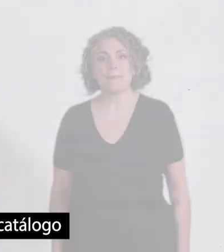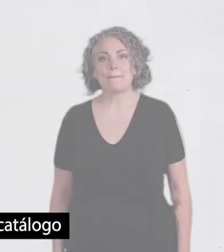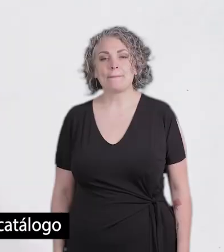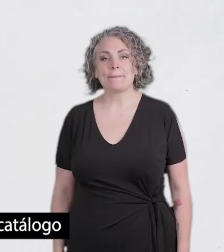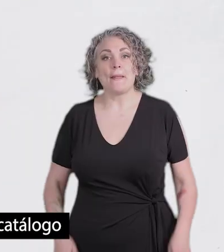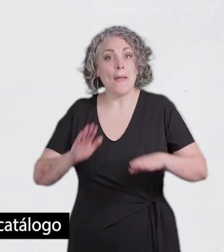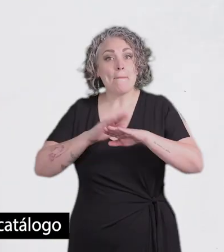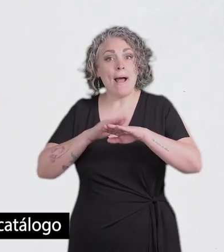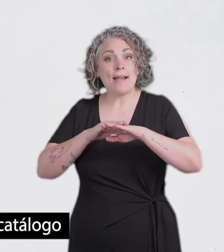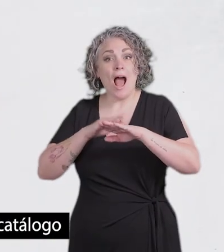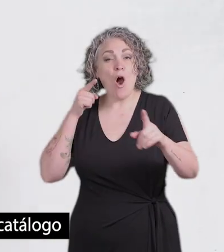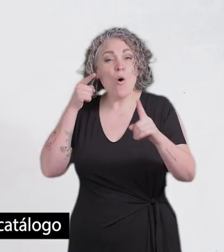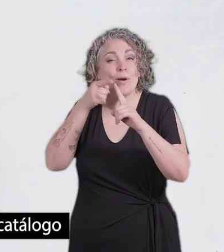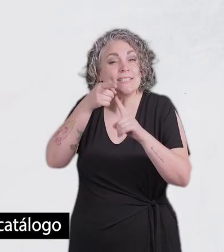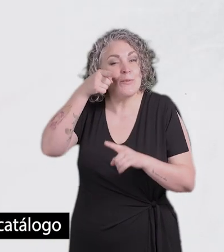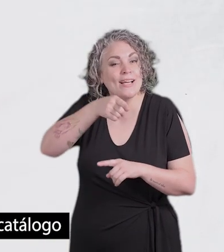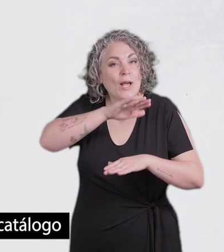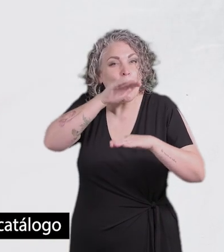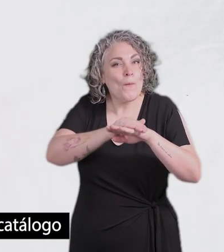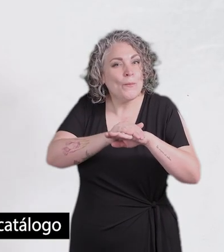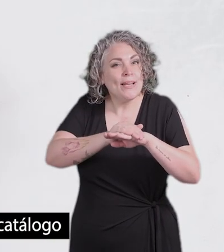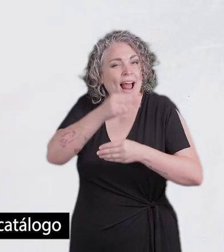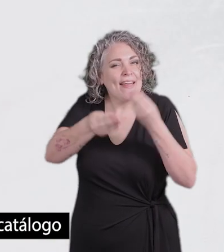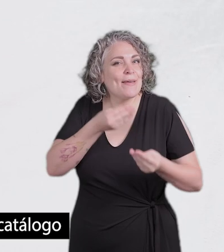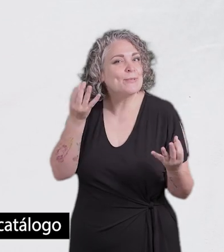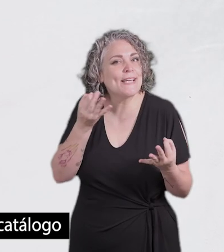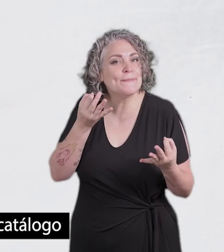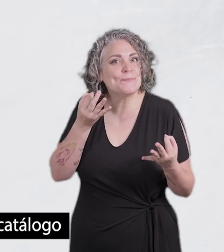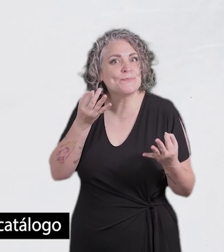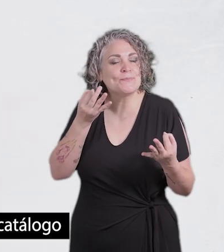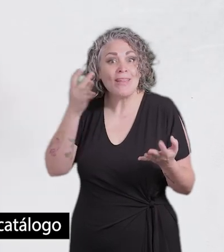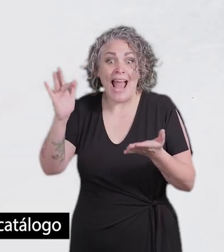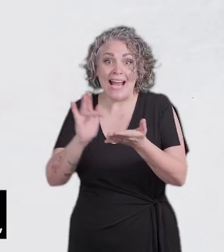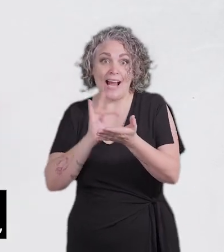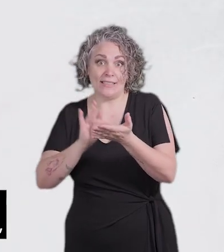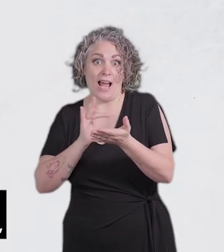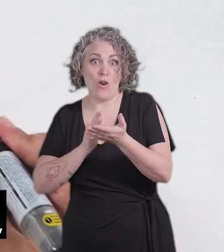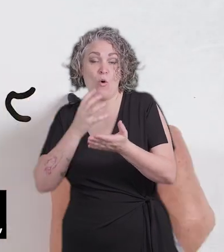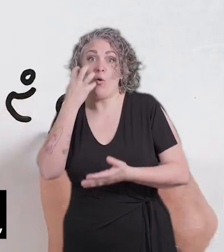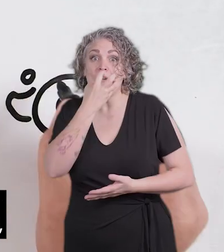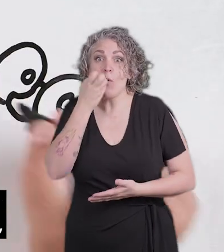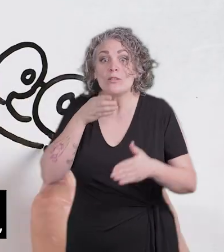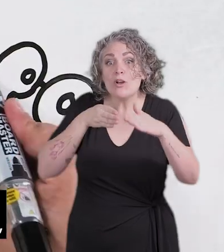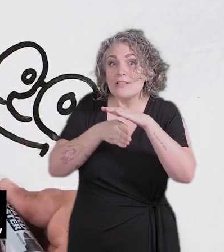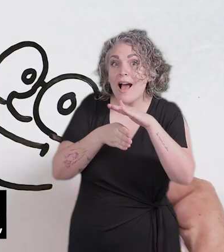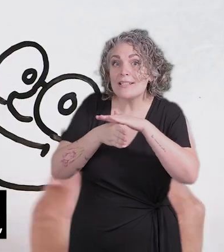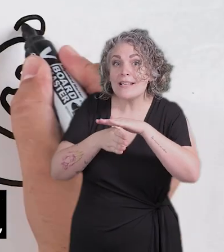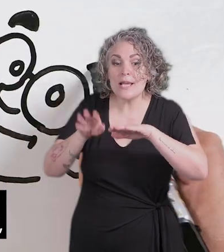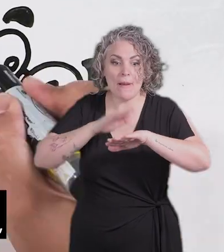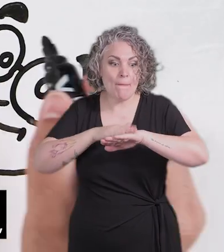Con esta voluntad nace la idea de crear un catálogo de cuentos accesibles,